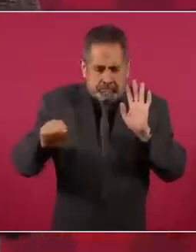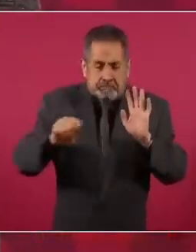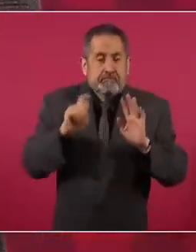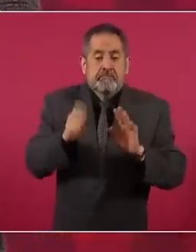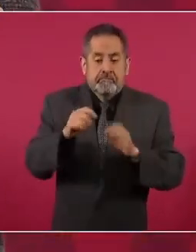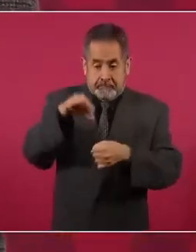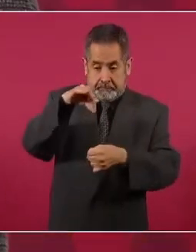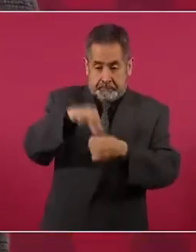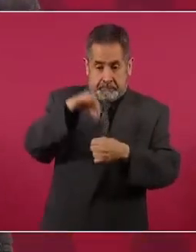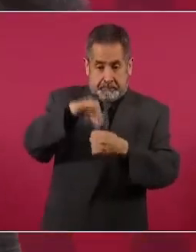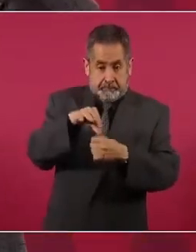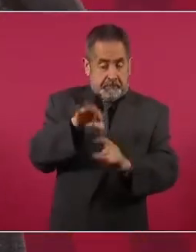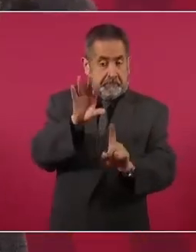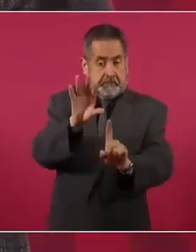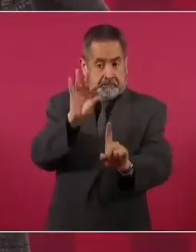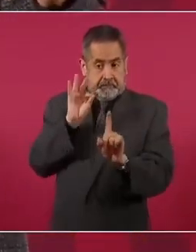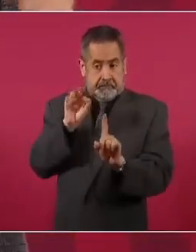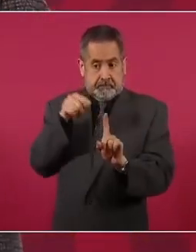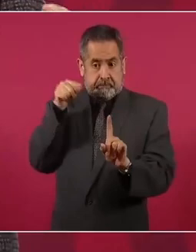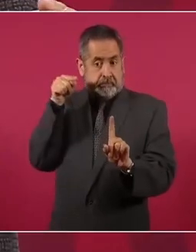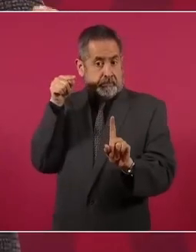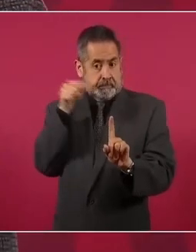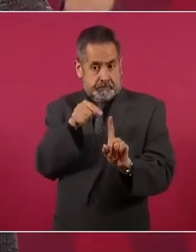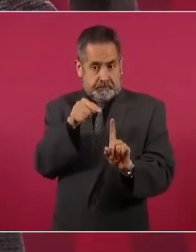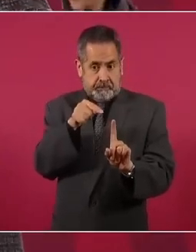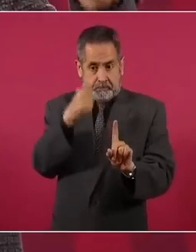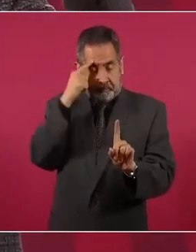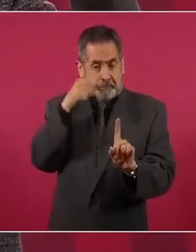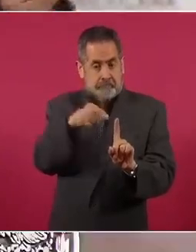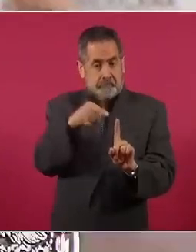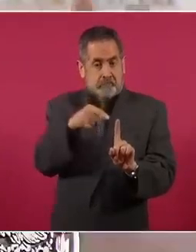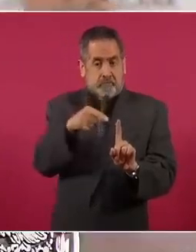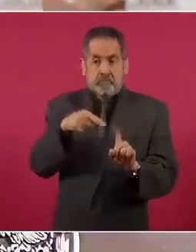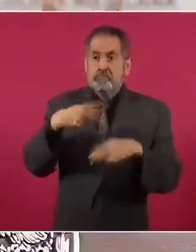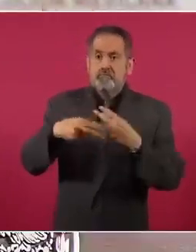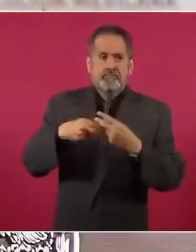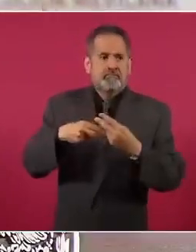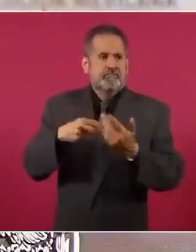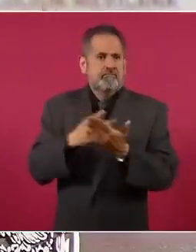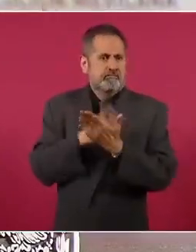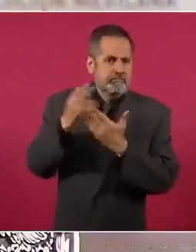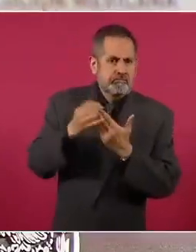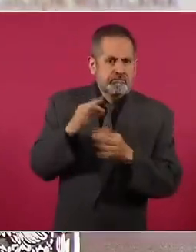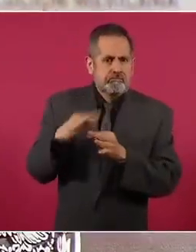si lo que se busca es llevar a cabo un proyecto